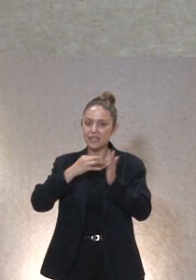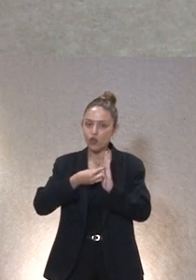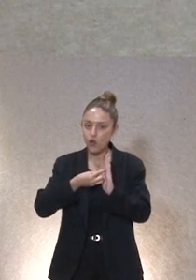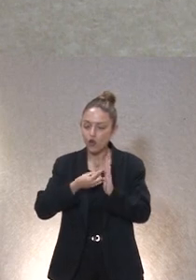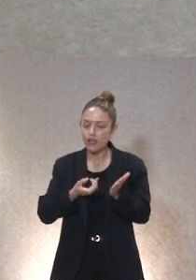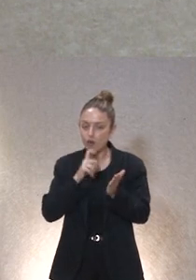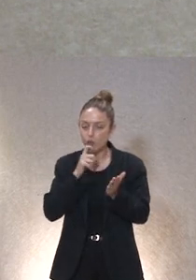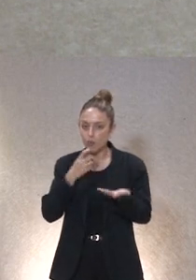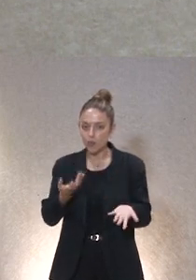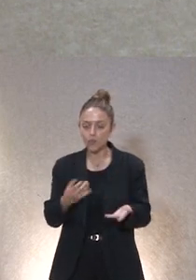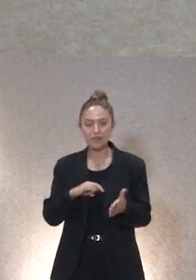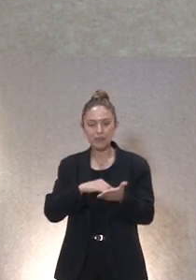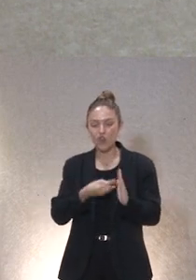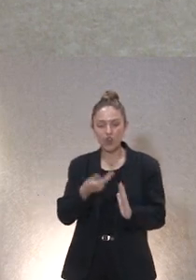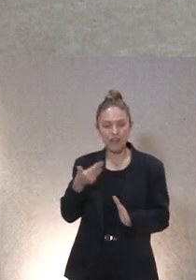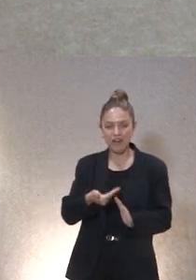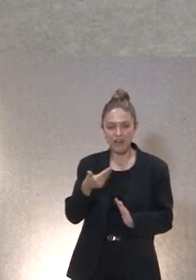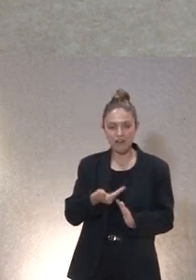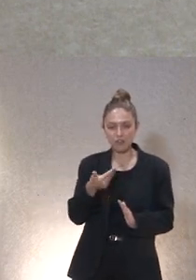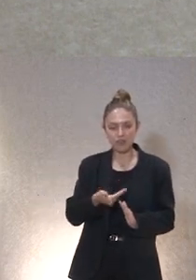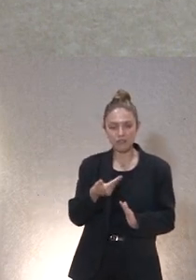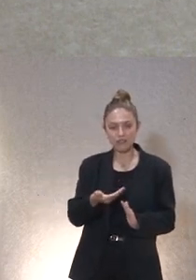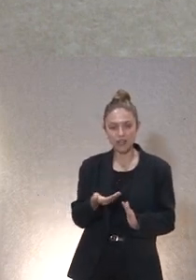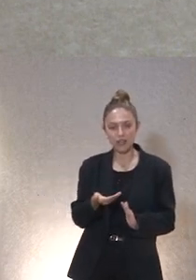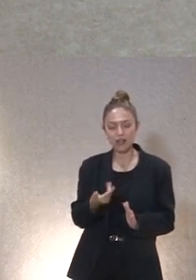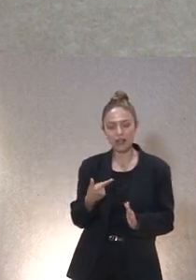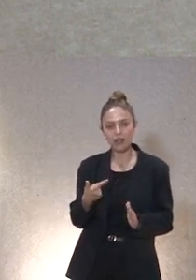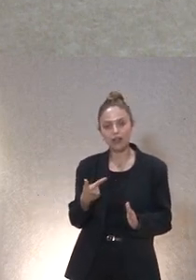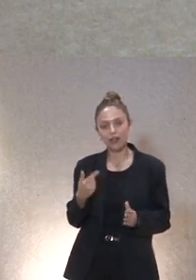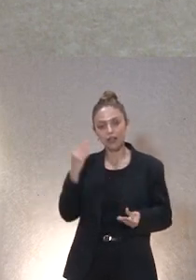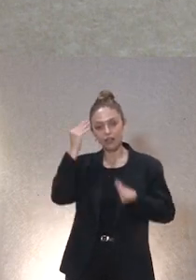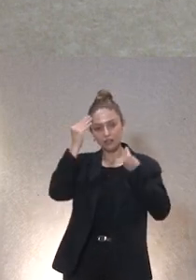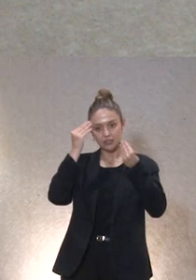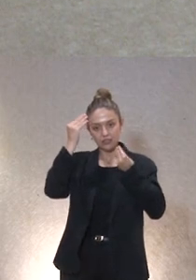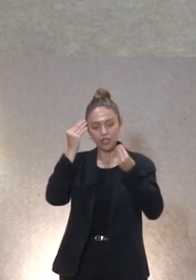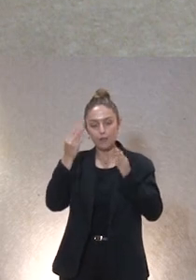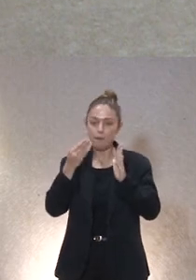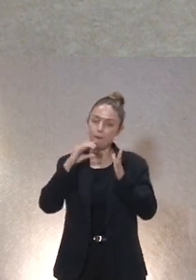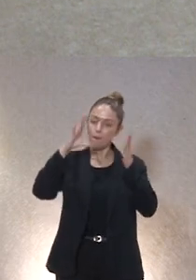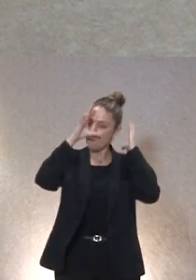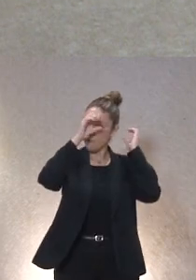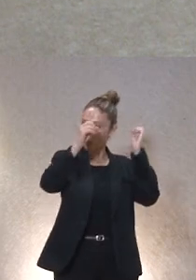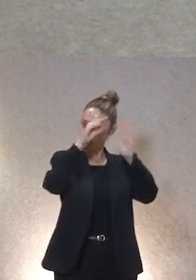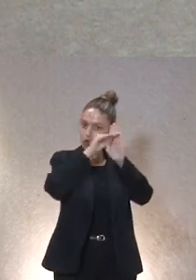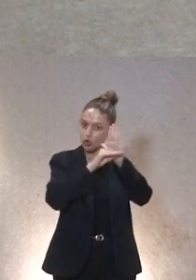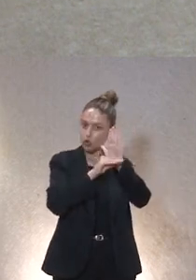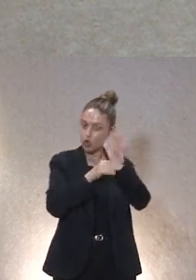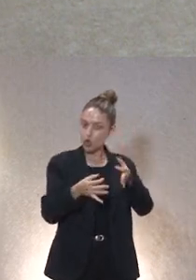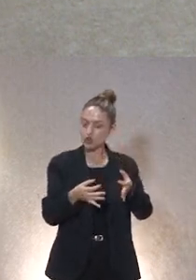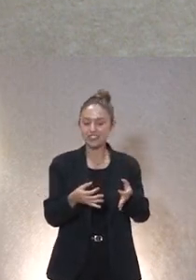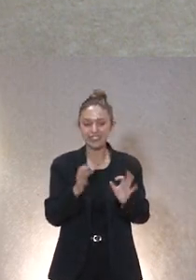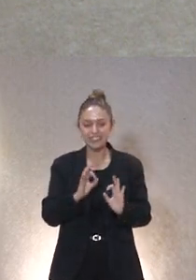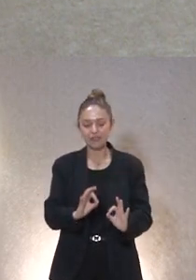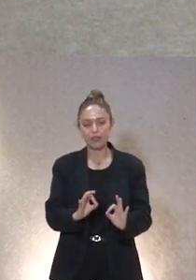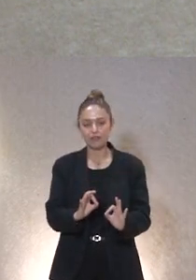poco ¿no? de trabajo bueno la metodología fundamental yo creo que la tenemos diseñada desde una serie de protocolos específicos ya